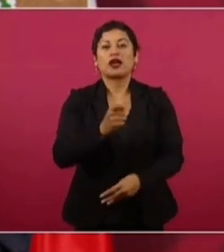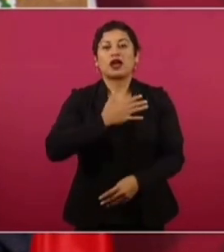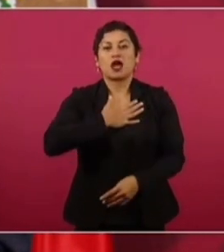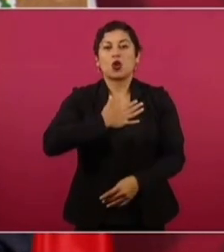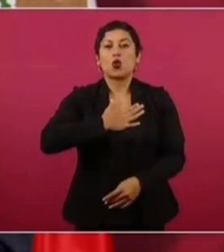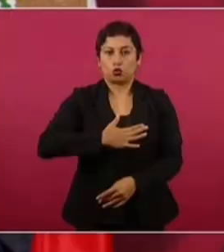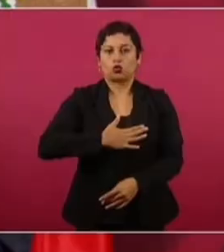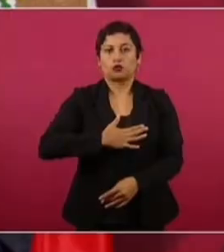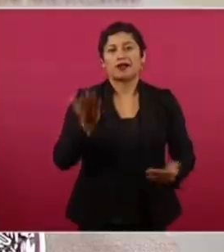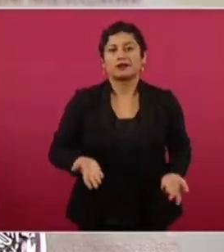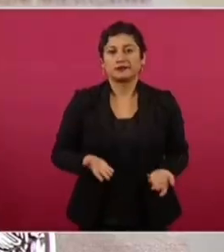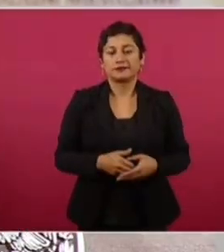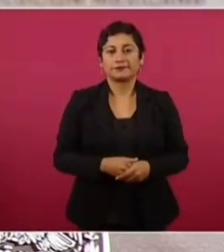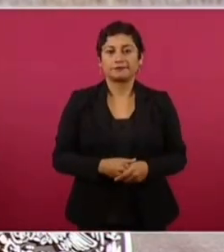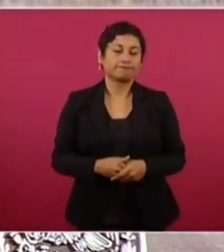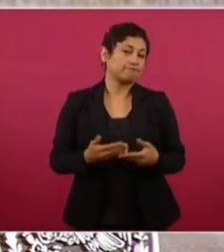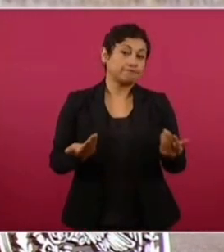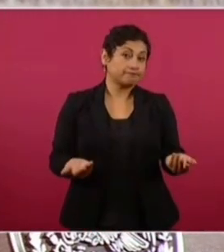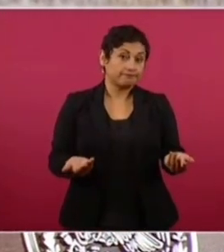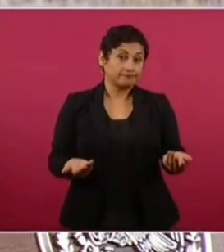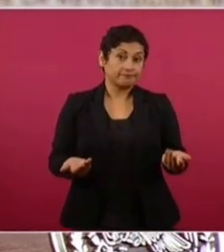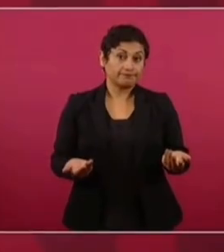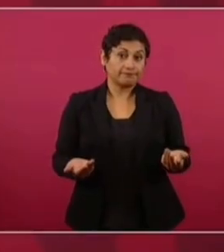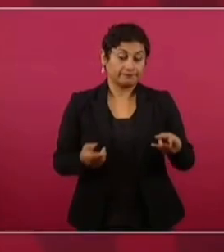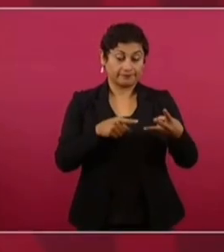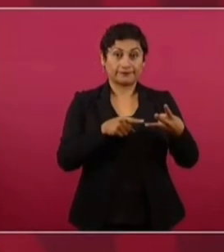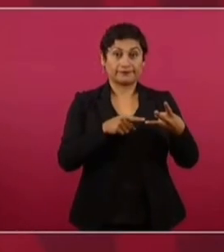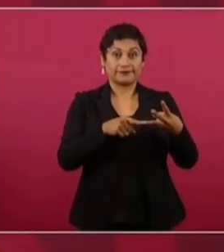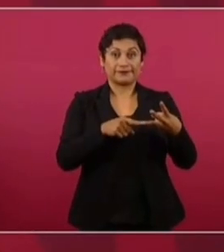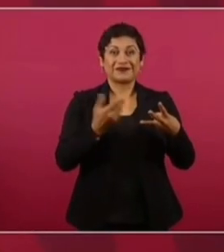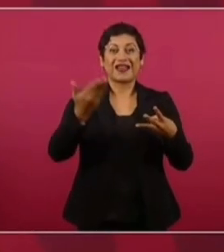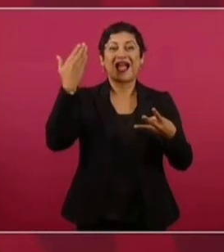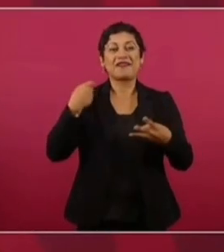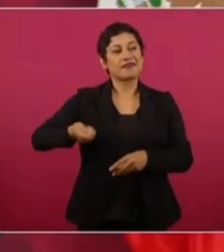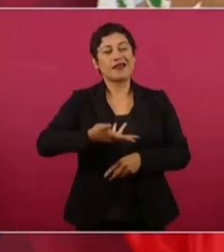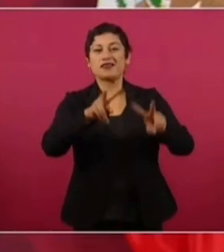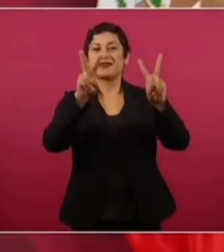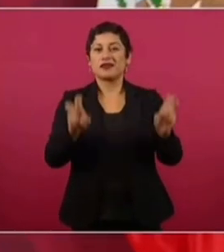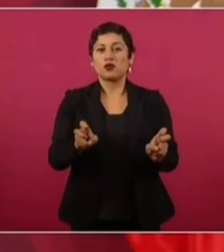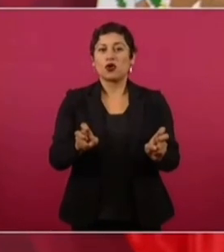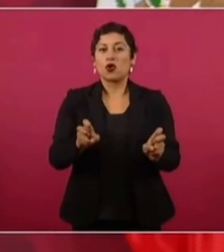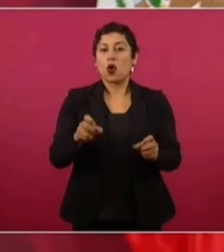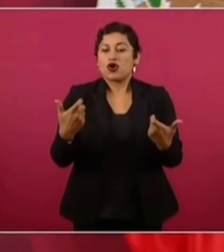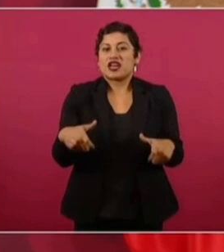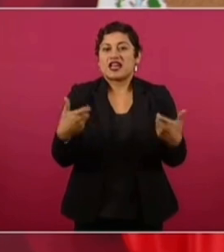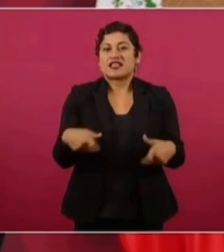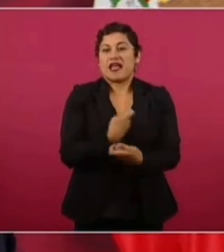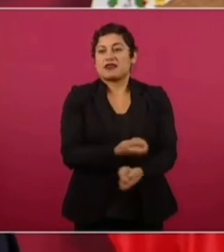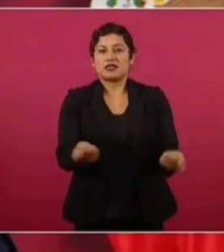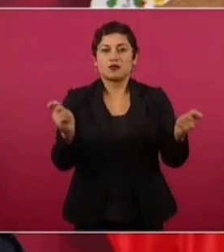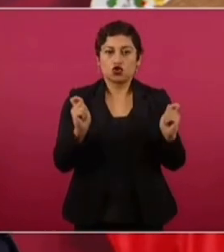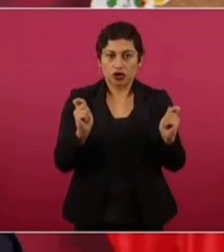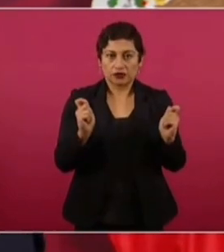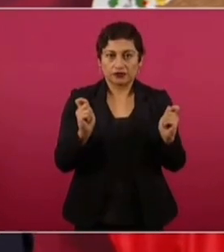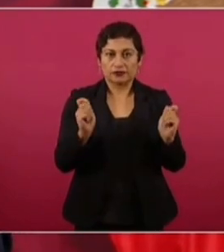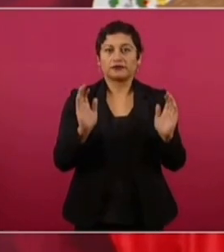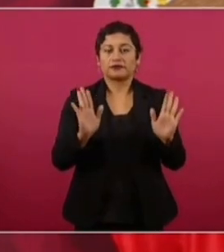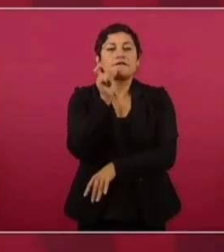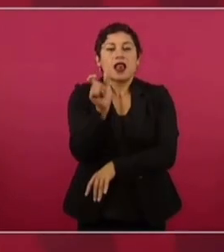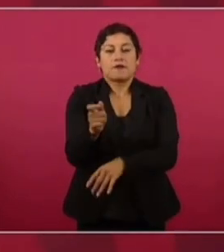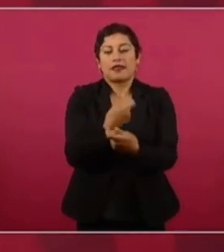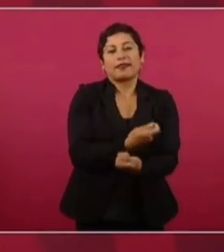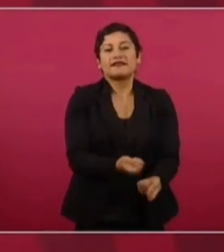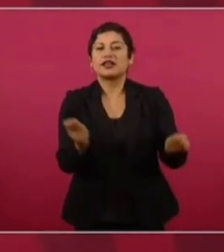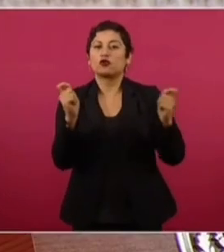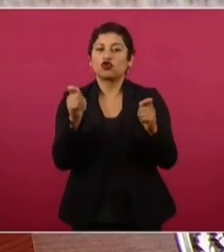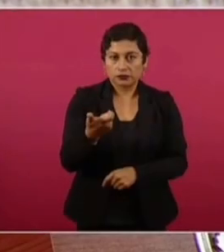al que tiene menos. Esto antes se llamaba distribución de la riqueza. Y luego lo suavizaron, llamándole distribución del ingreso.